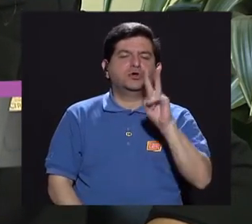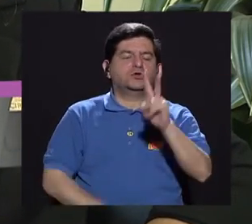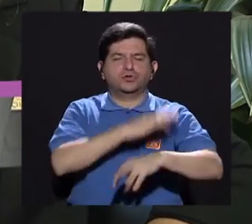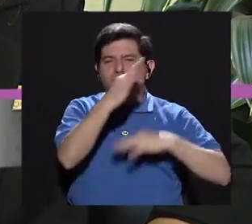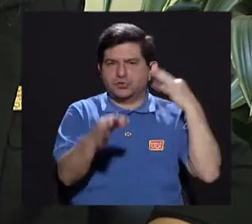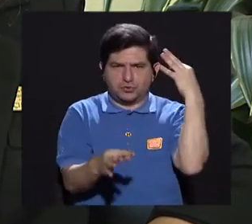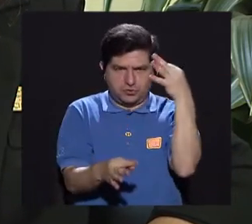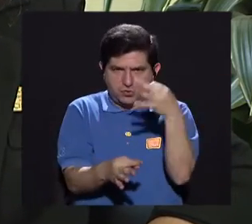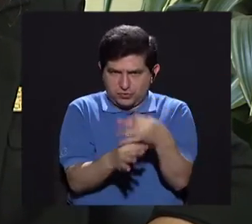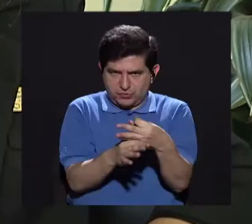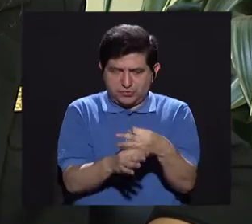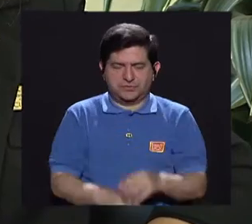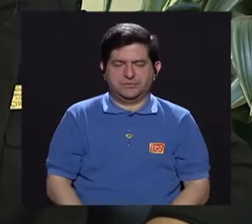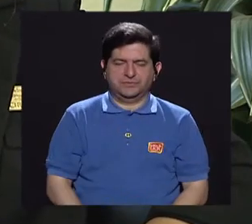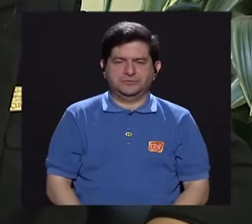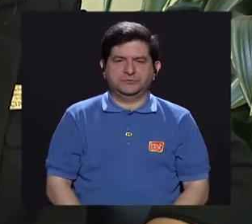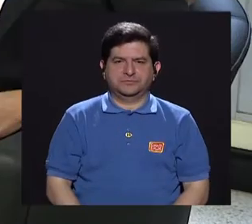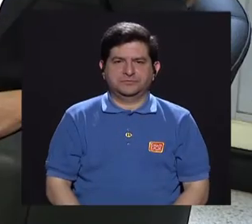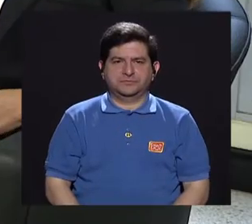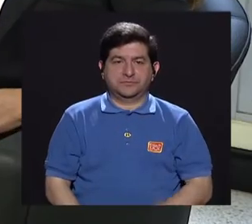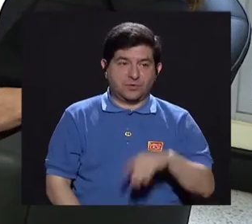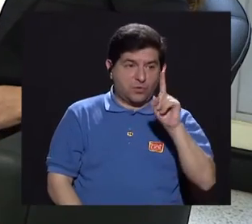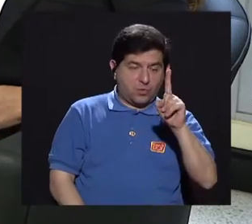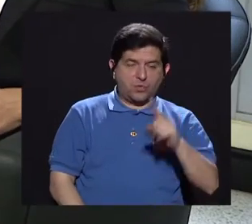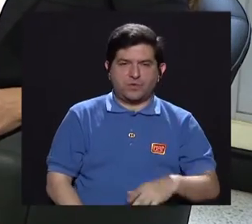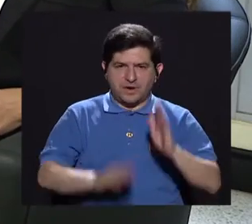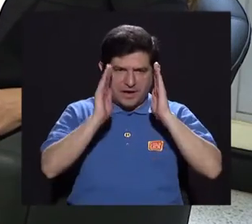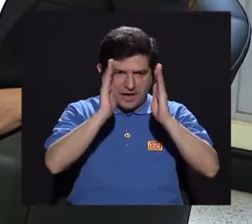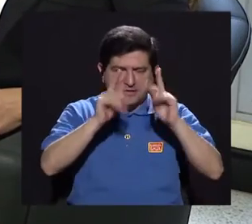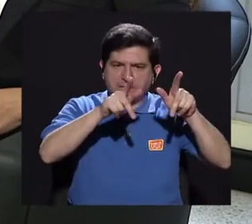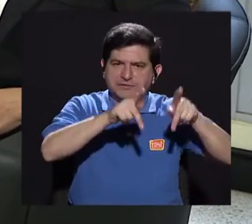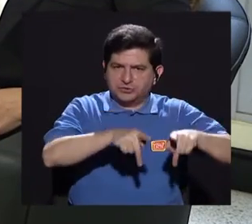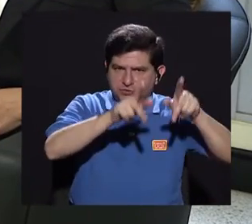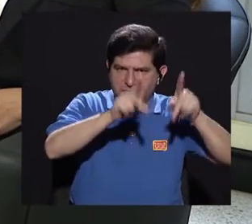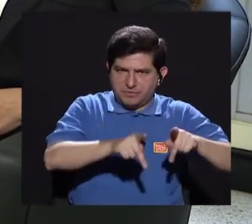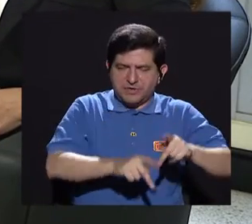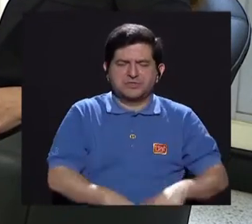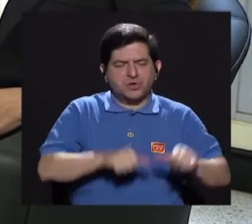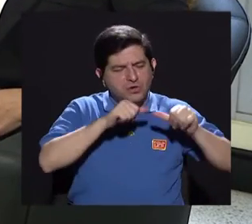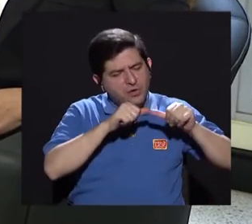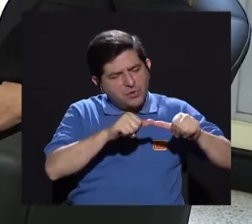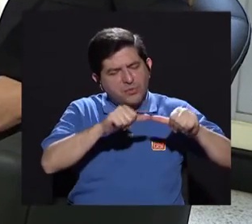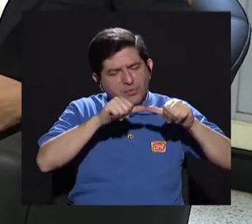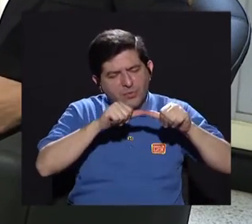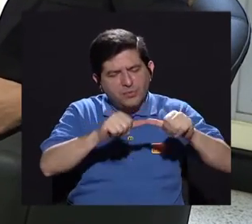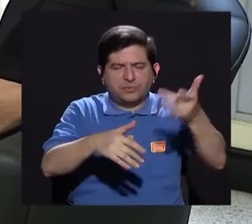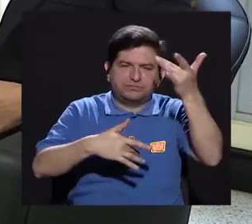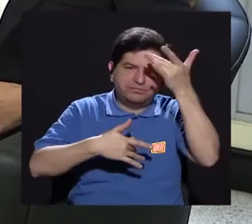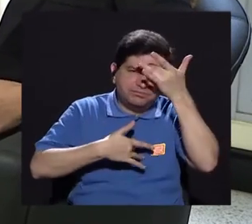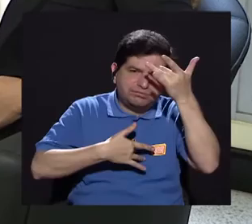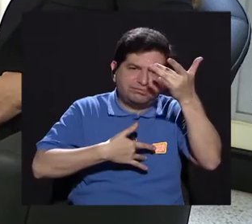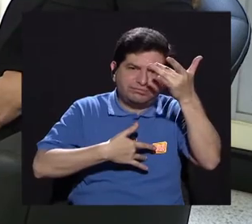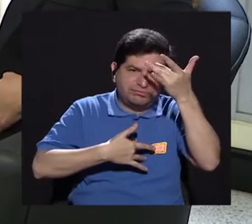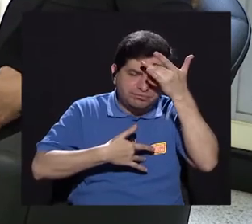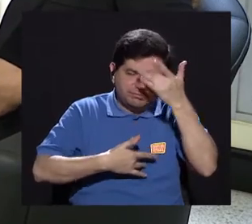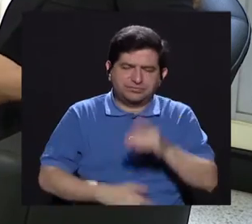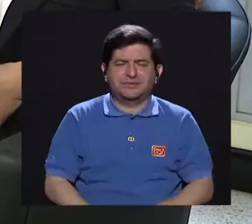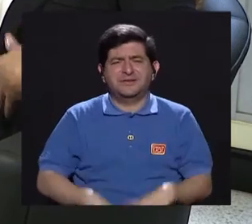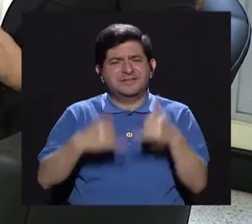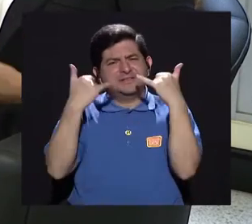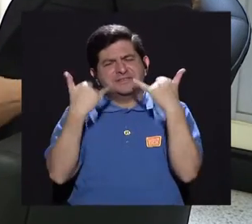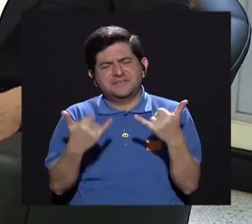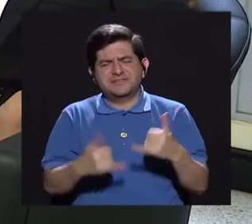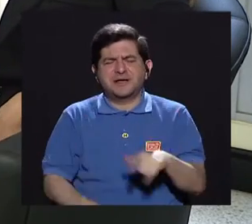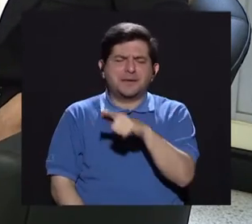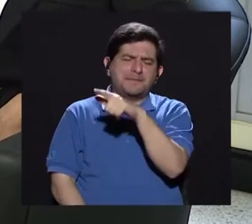dos tipos de consulta. Lo que sería la consulta del paciente crónico o enfermedades crónicas, que estas son las que